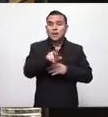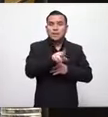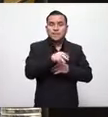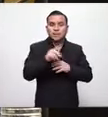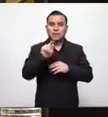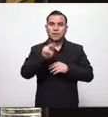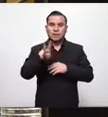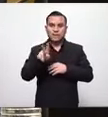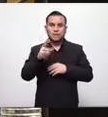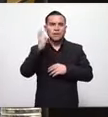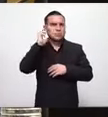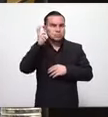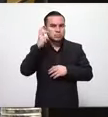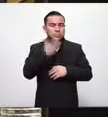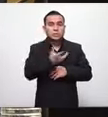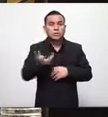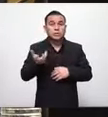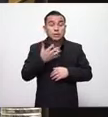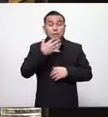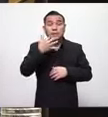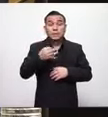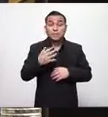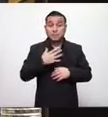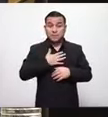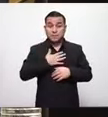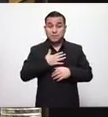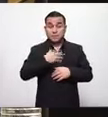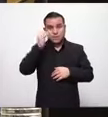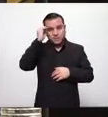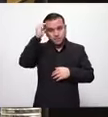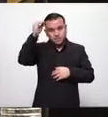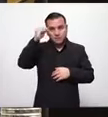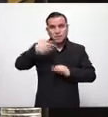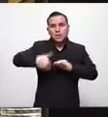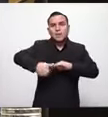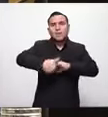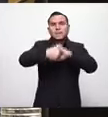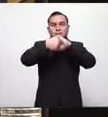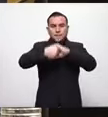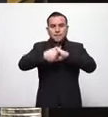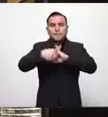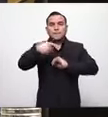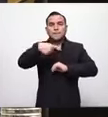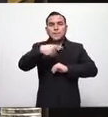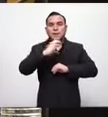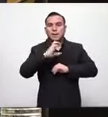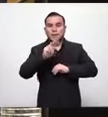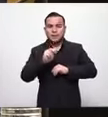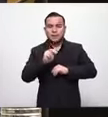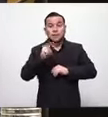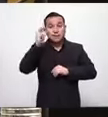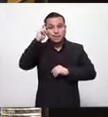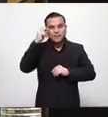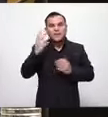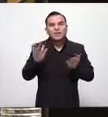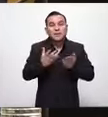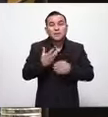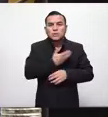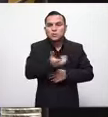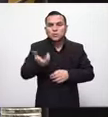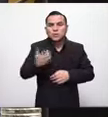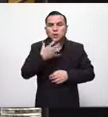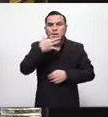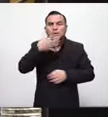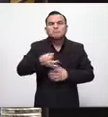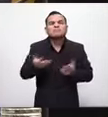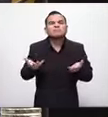la prensa decirles que como partido de concertación nacional hemos venido muy de cerca en todo este bregar